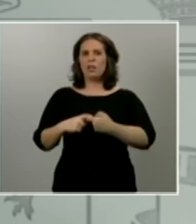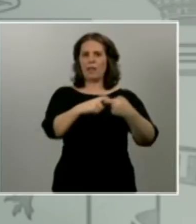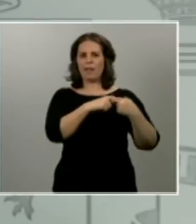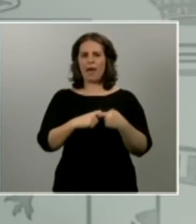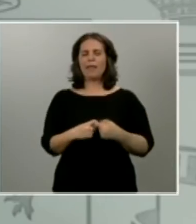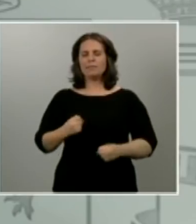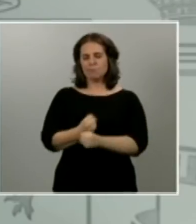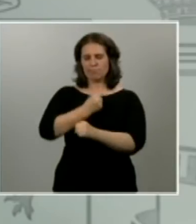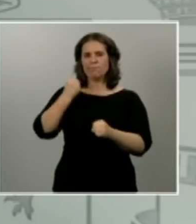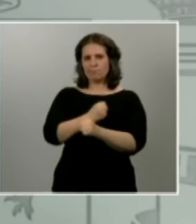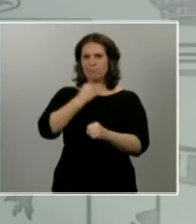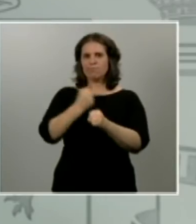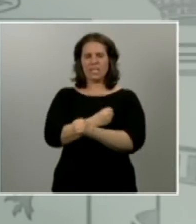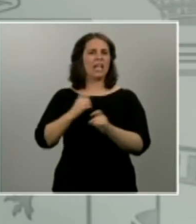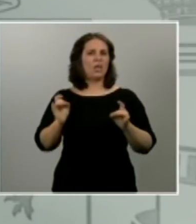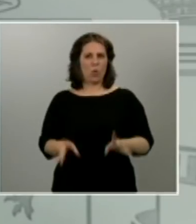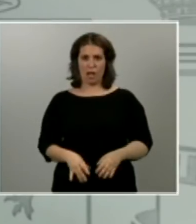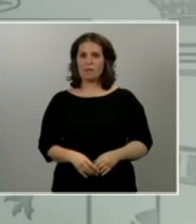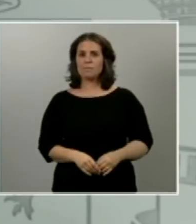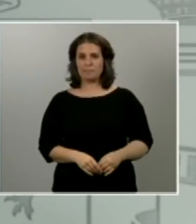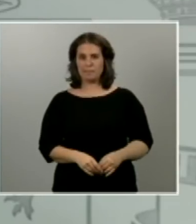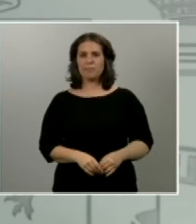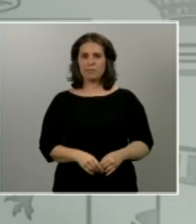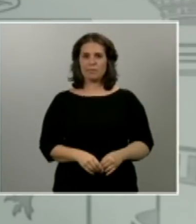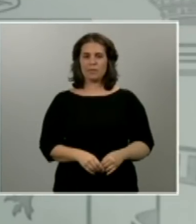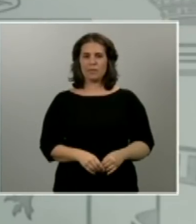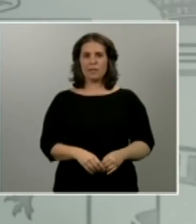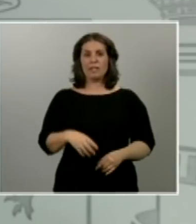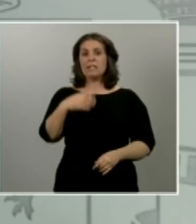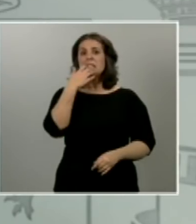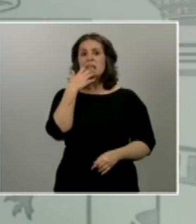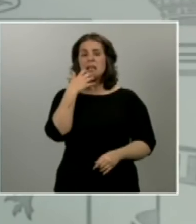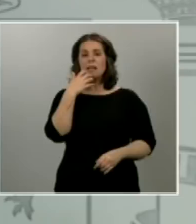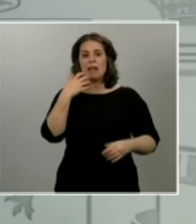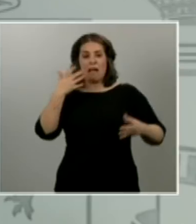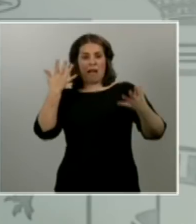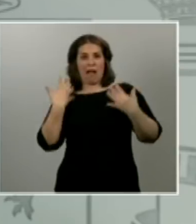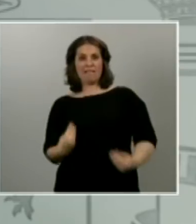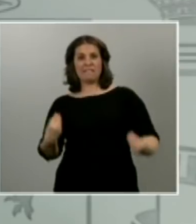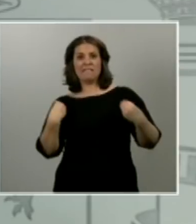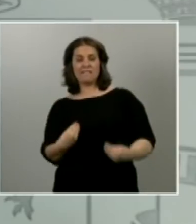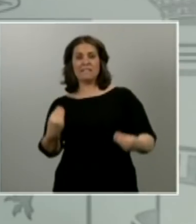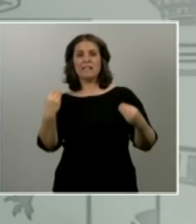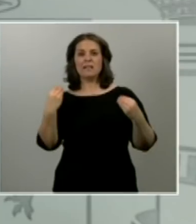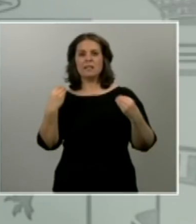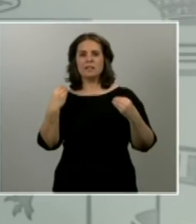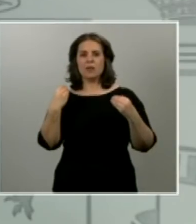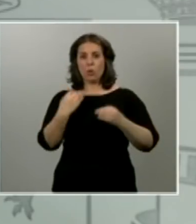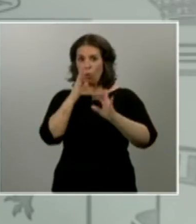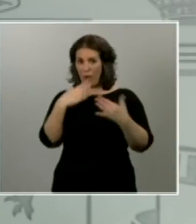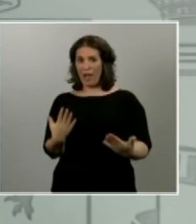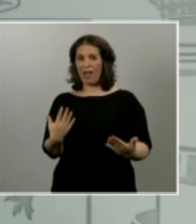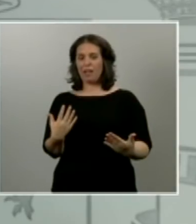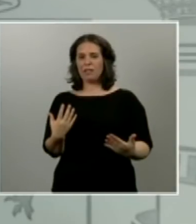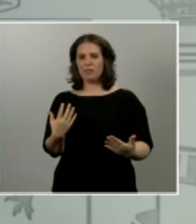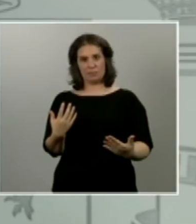Con la misma tenacidad. Precipitarnos, relajarnos, desunirnos justo ahora tendría un resultado peor